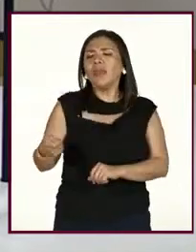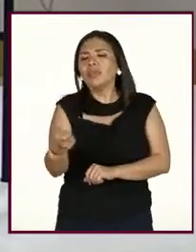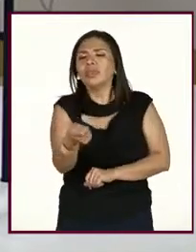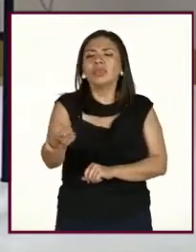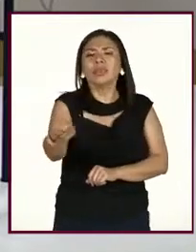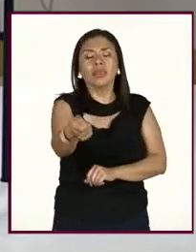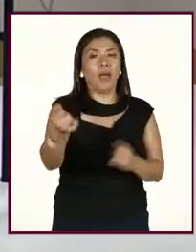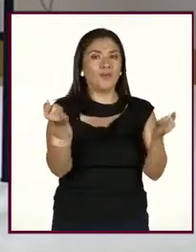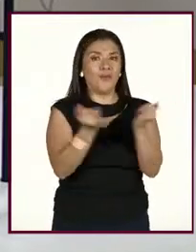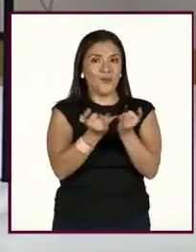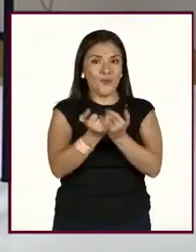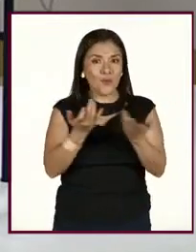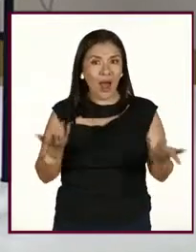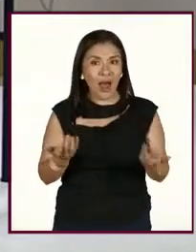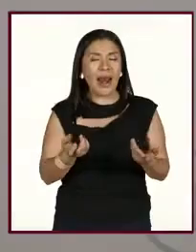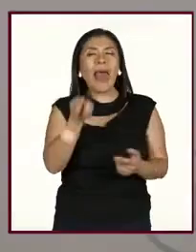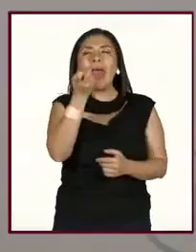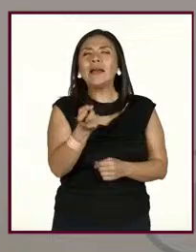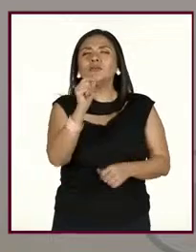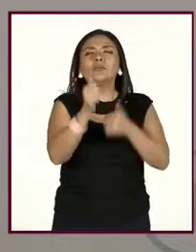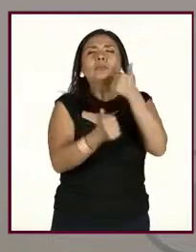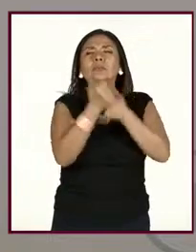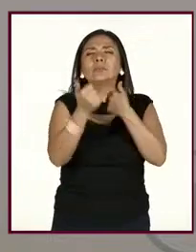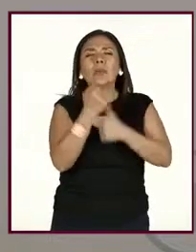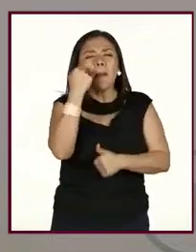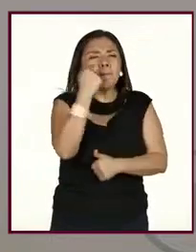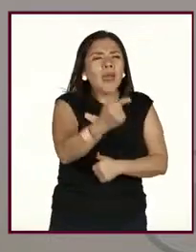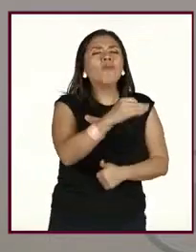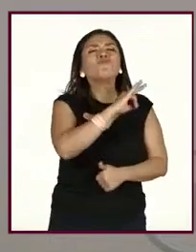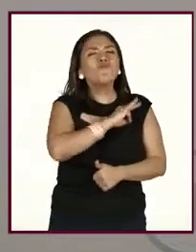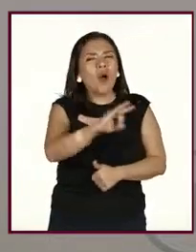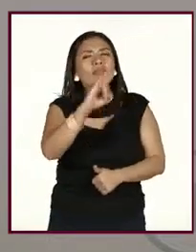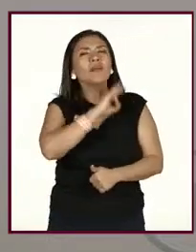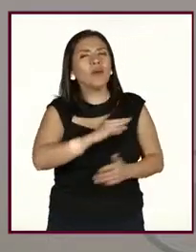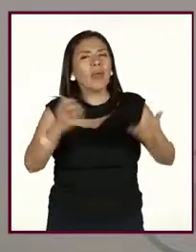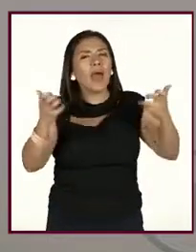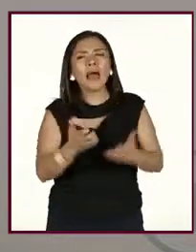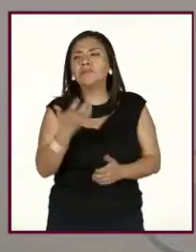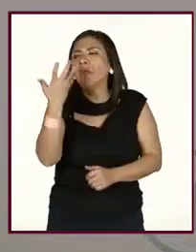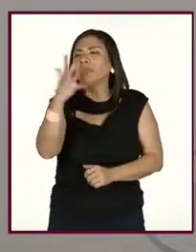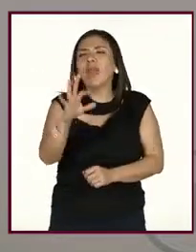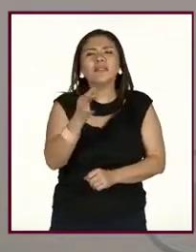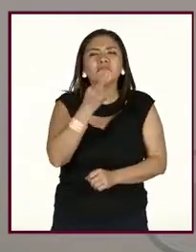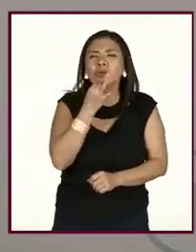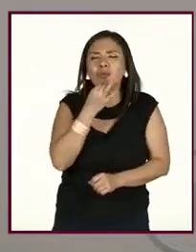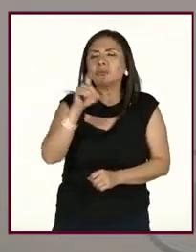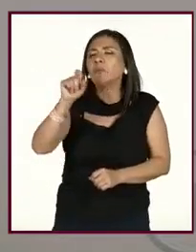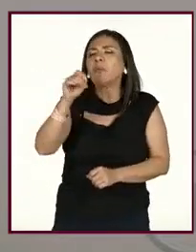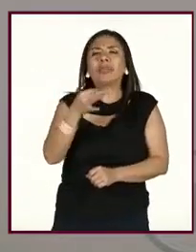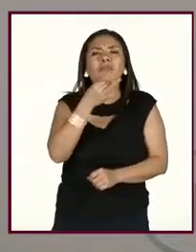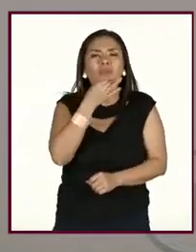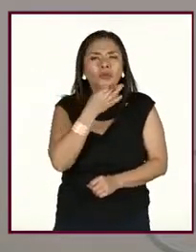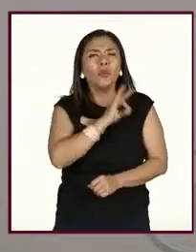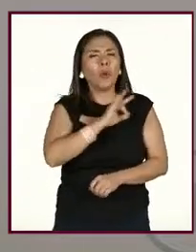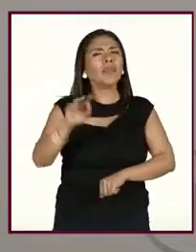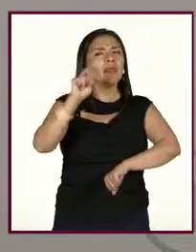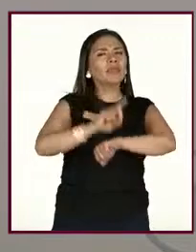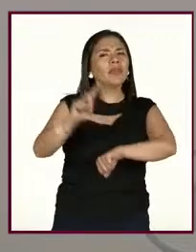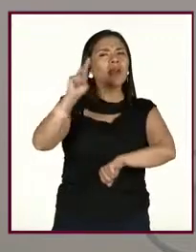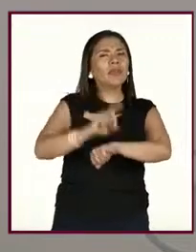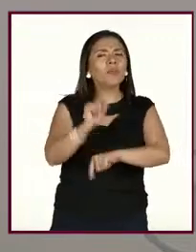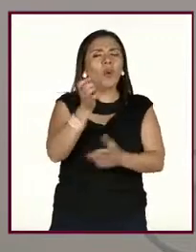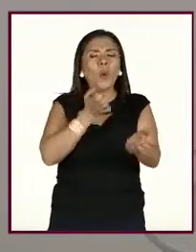Entonces, sí, busquemos estos 10, 15, 20 minutitos diarios porque